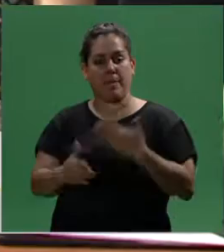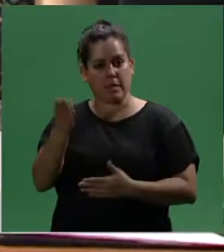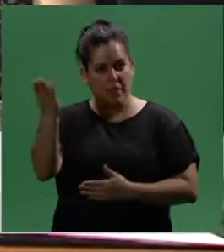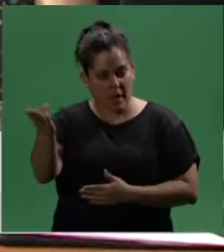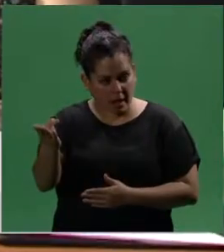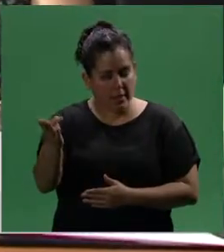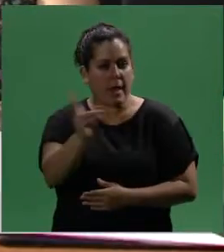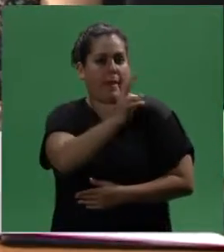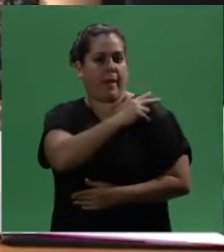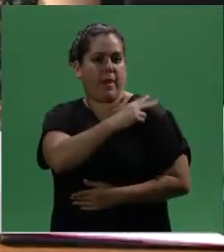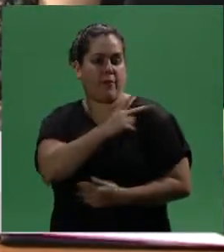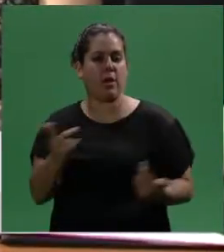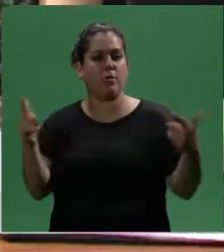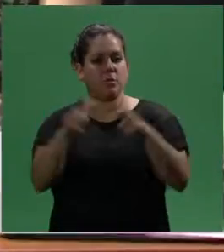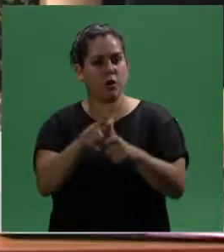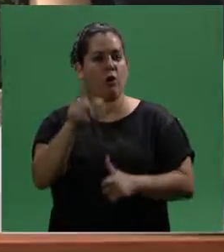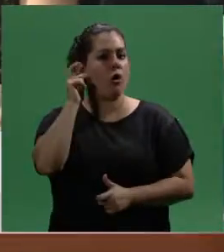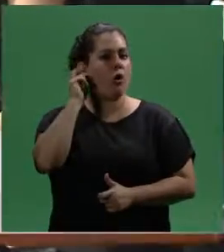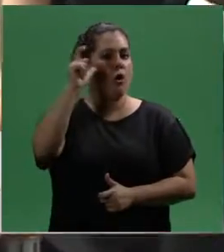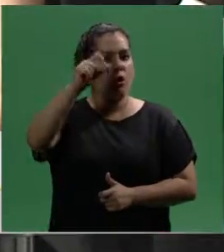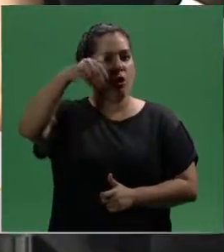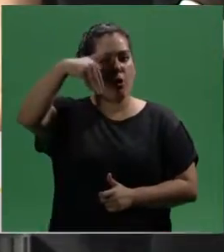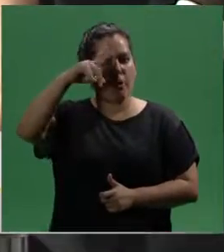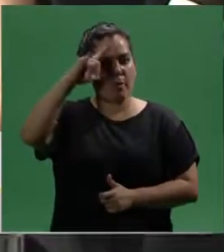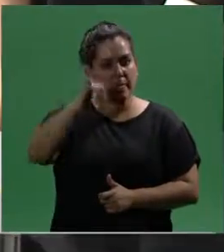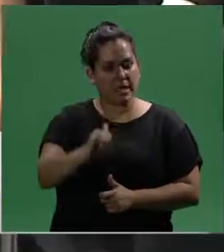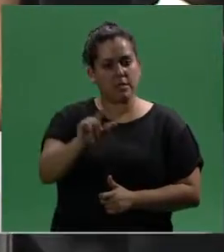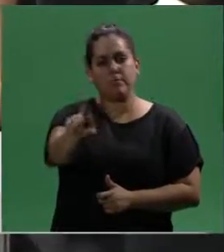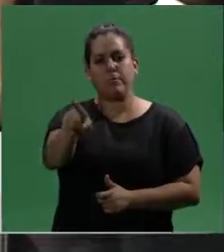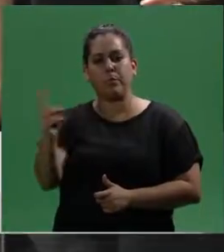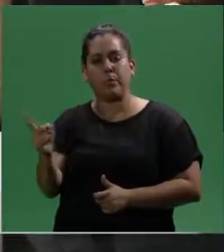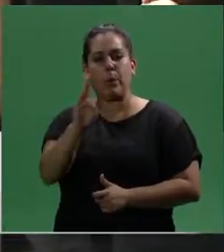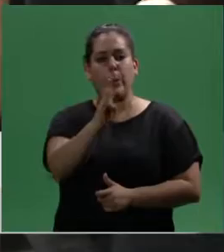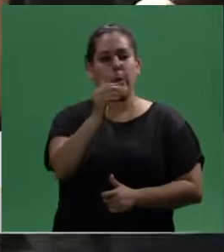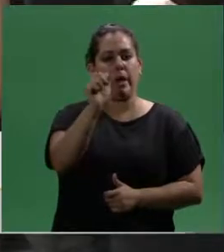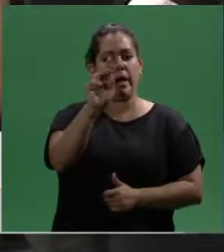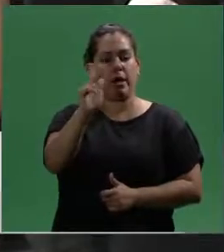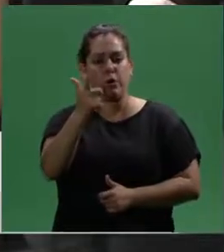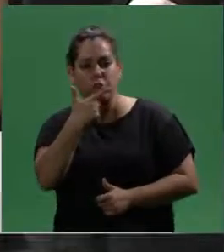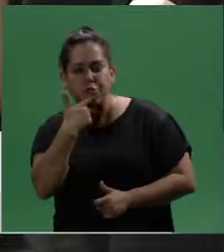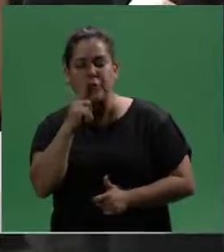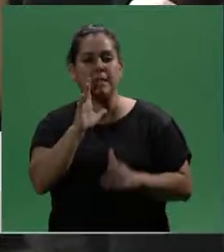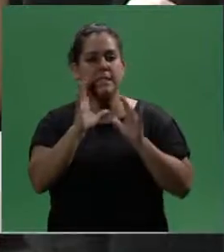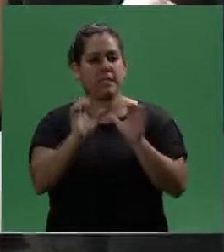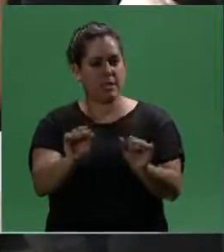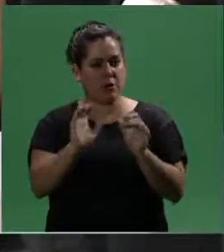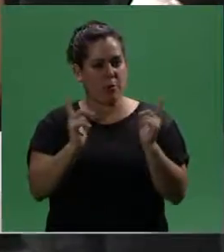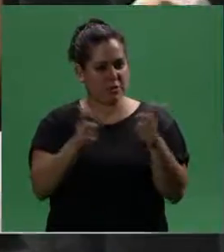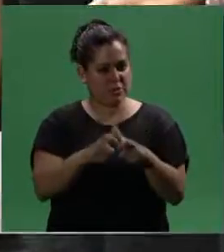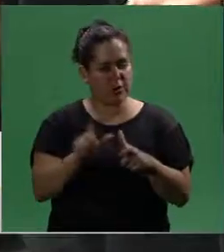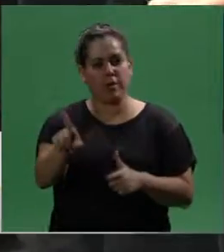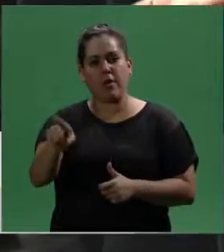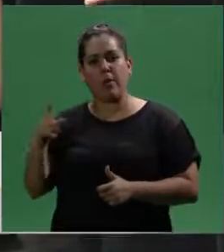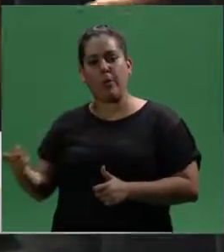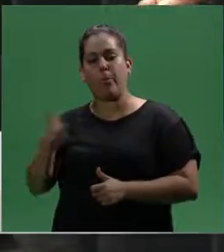Discapacidad, la jefa de la comisión, Marta Gómez. ¿Qué tal? Bienvenida. Gracias. Adolfo Barros, que es el secretario. Y